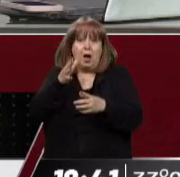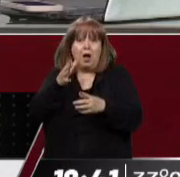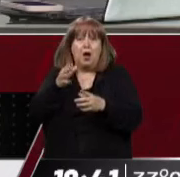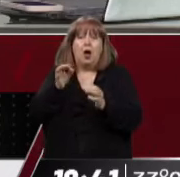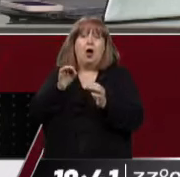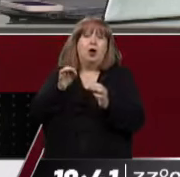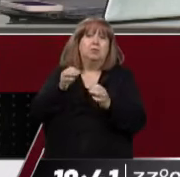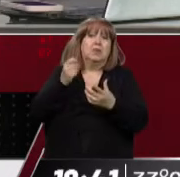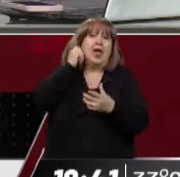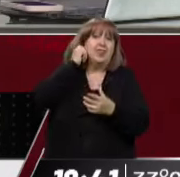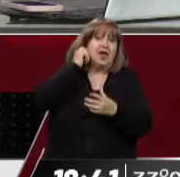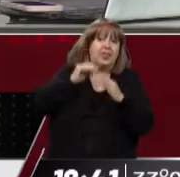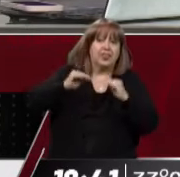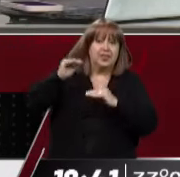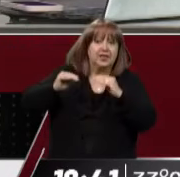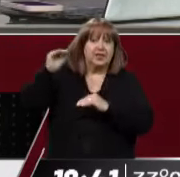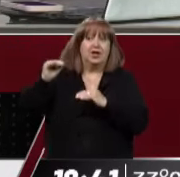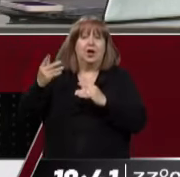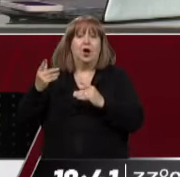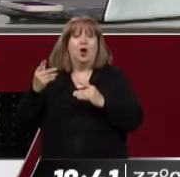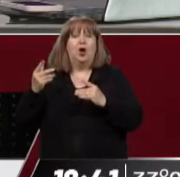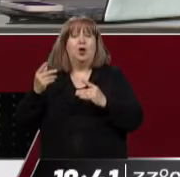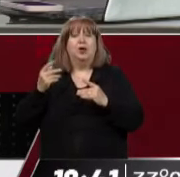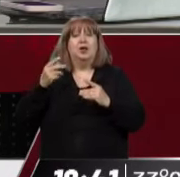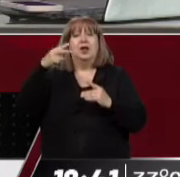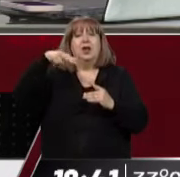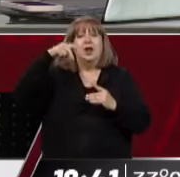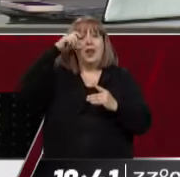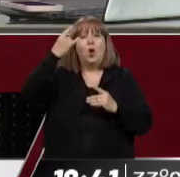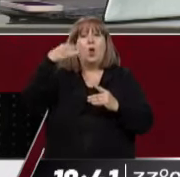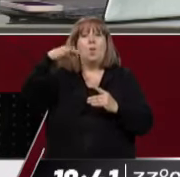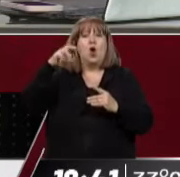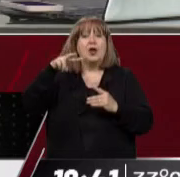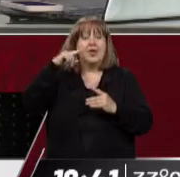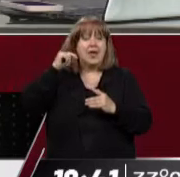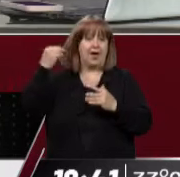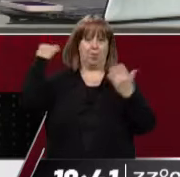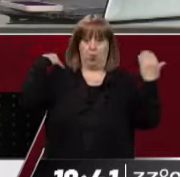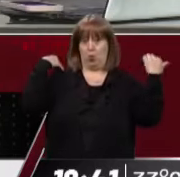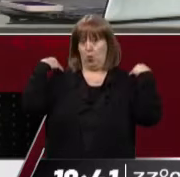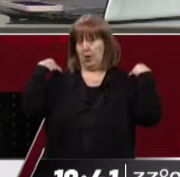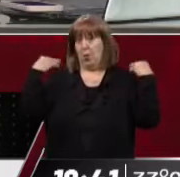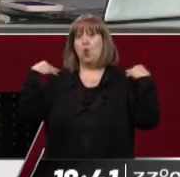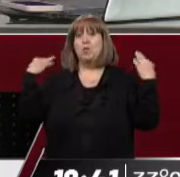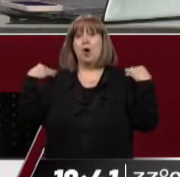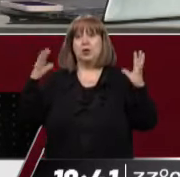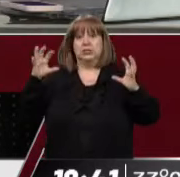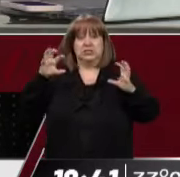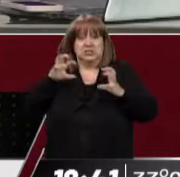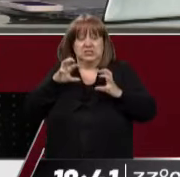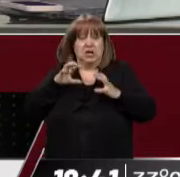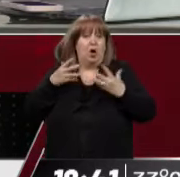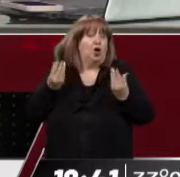por ejemplo, cuando uno habla de neumonía bilateral, obviamente sabemos que hay grupos que son por allí un poco más vulnerables a que el cuadro se pueda agravar.